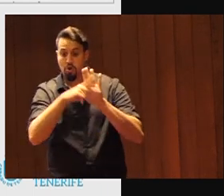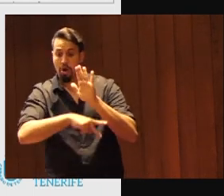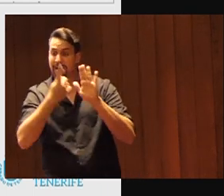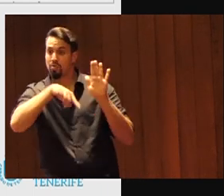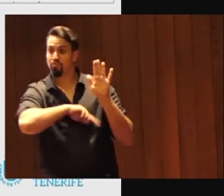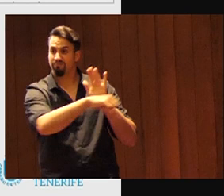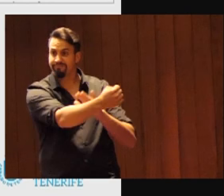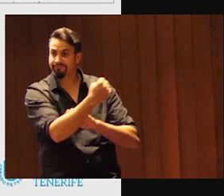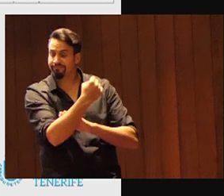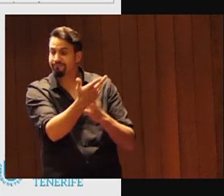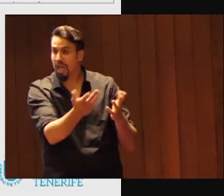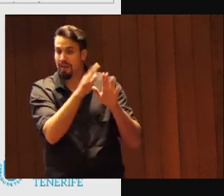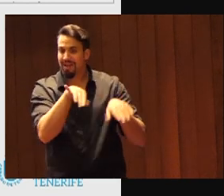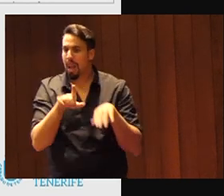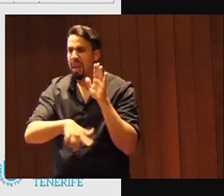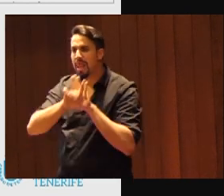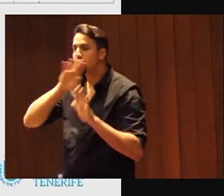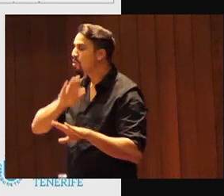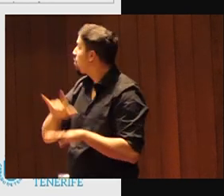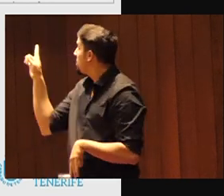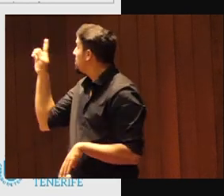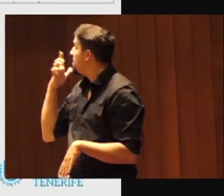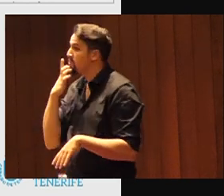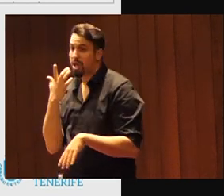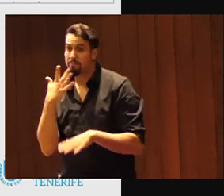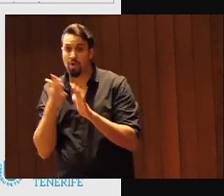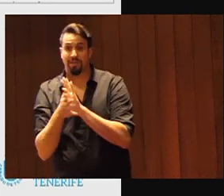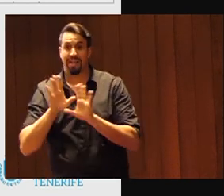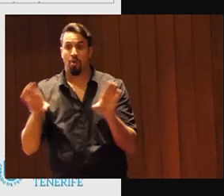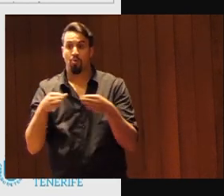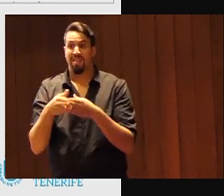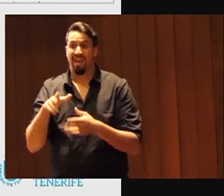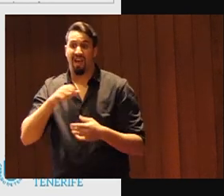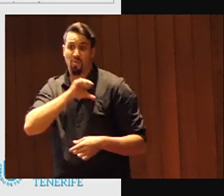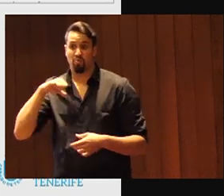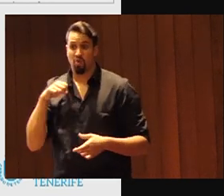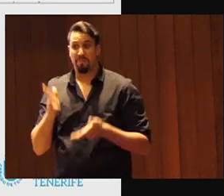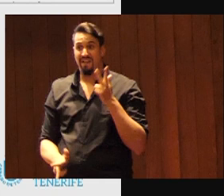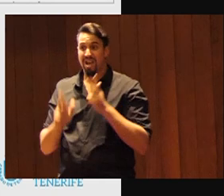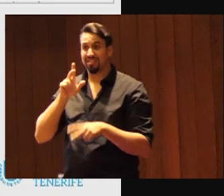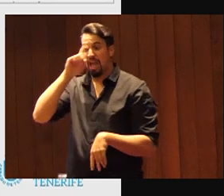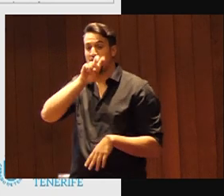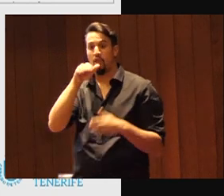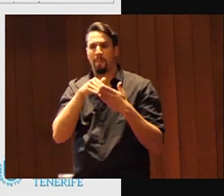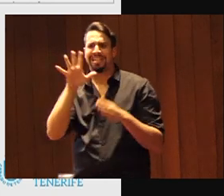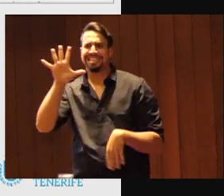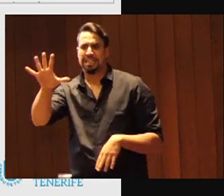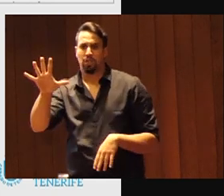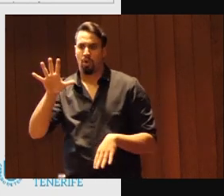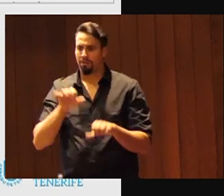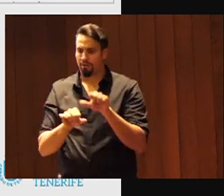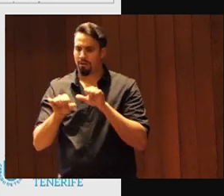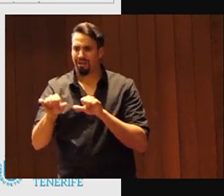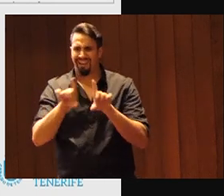apoyamos. Bueno, pues esto es ilegal. En estos momentos, por ejemplo, la Comunidad Autónoma Vasca, desde 2005, ninguna